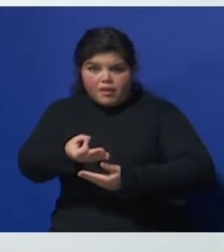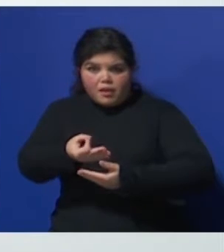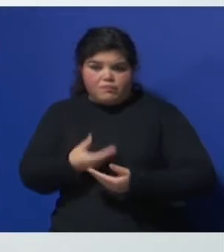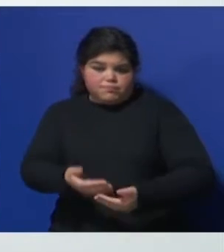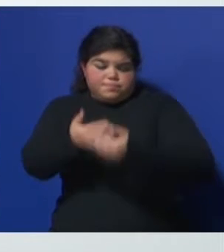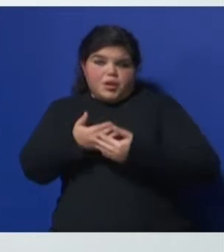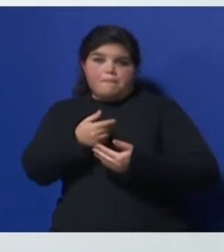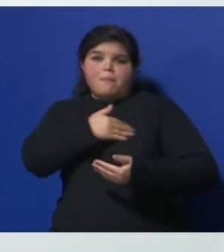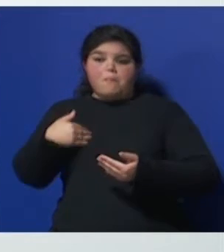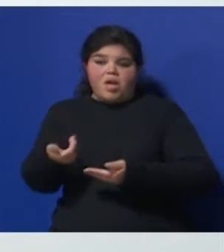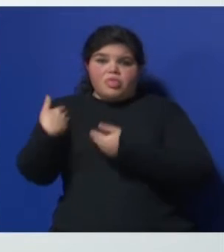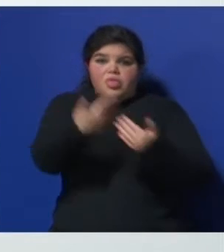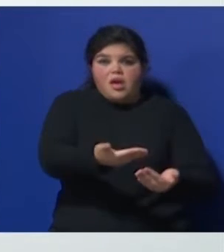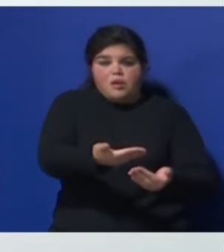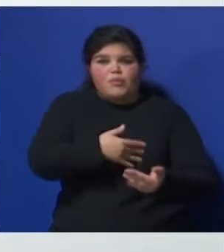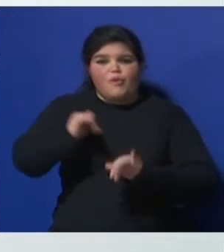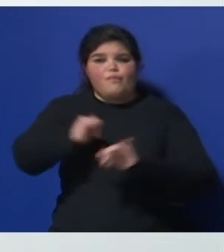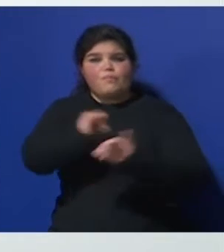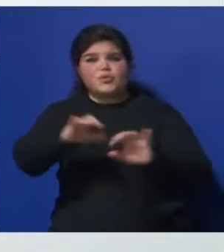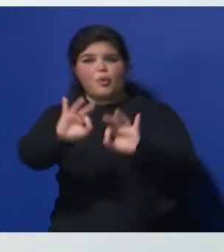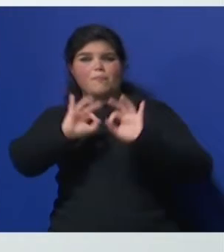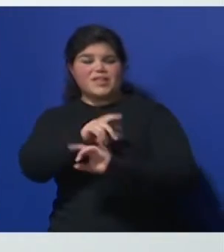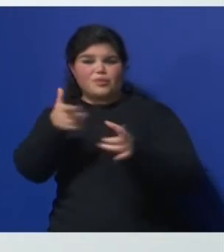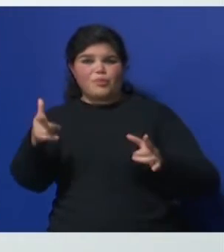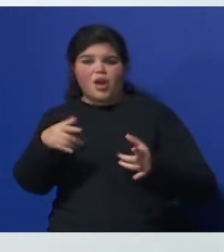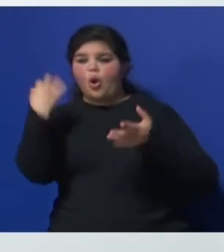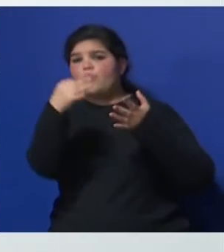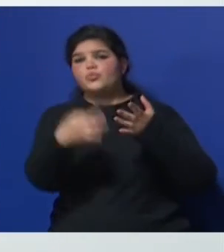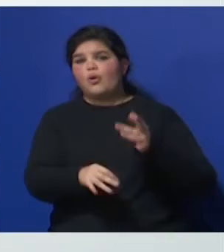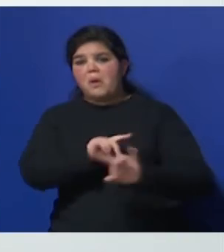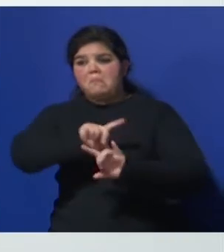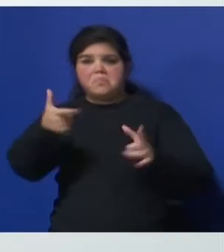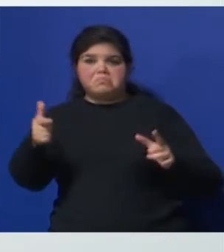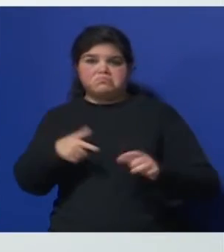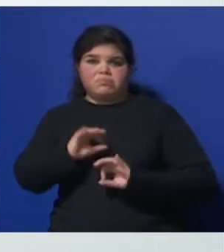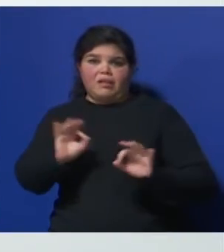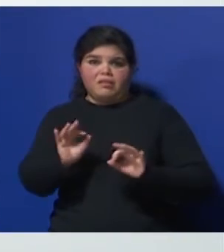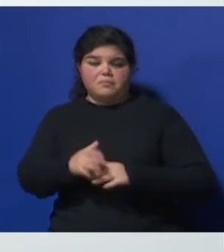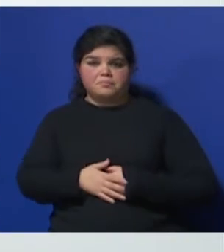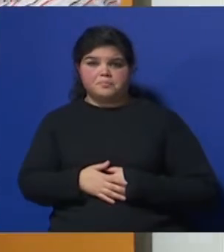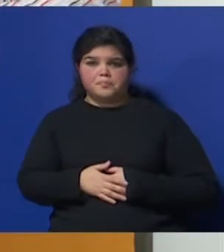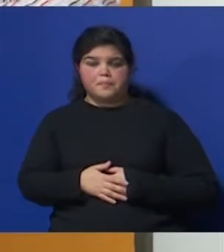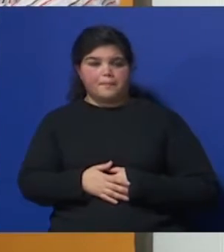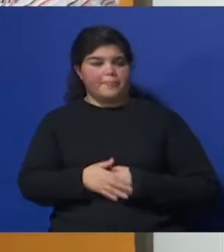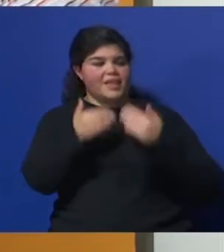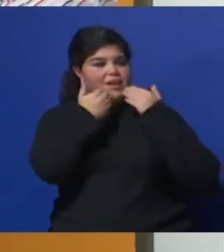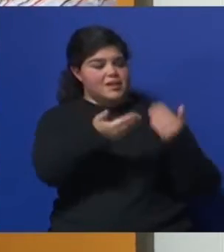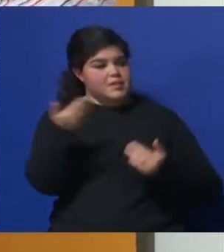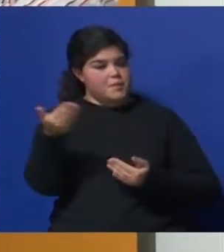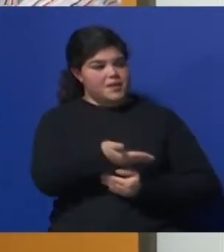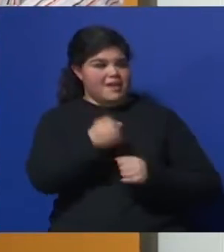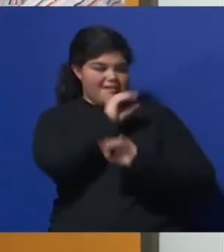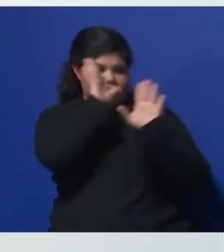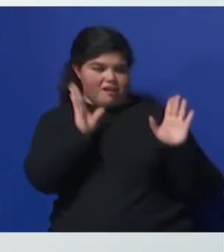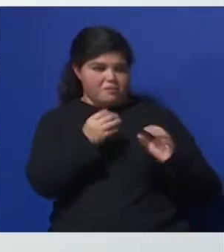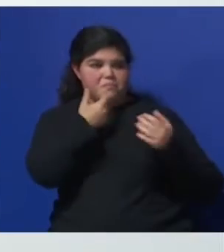madre No le dan toda la información No le dan toda la información Y todas las opciones Que hay en el momento Del nacimiento Jessica Gracias por venir Ha sido muy claro